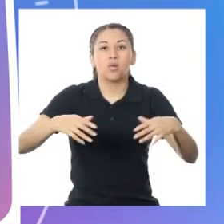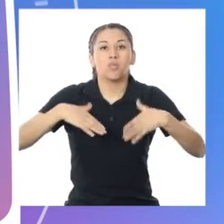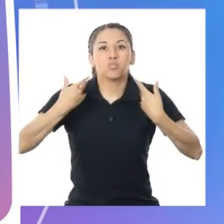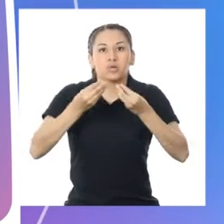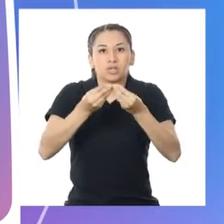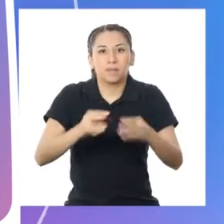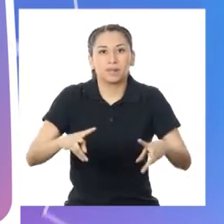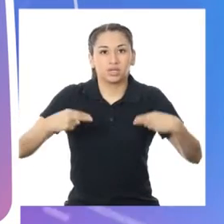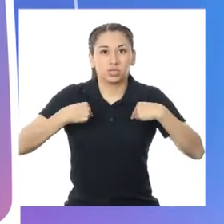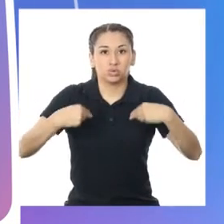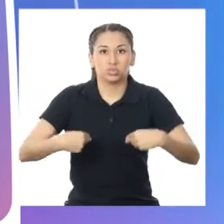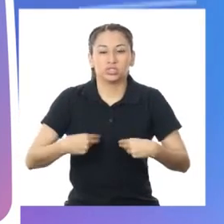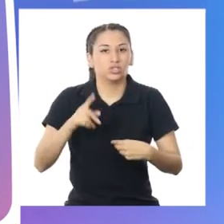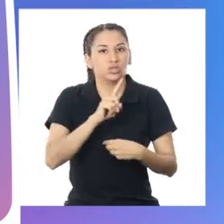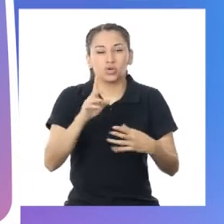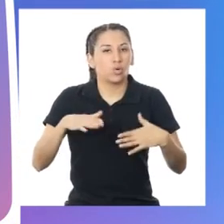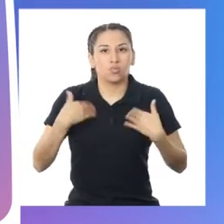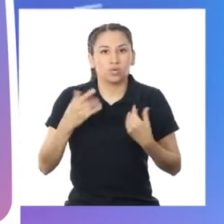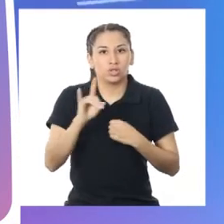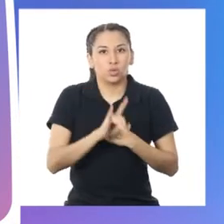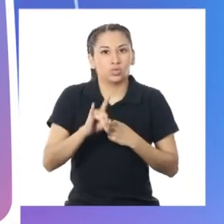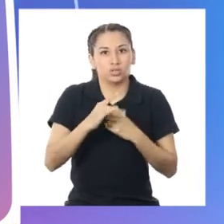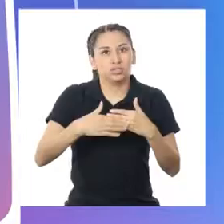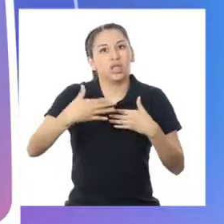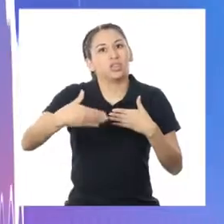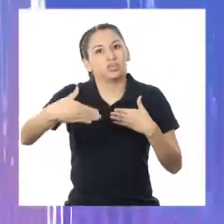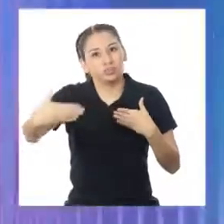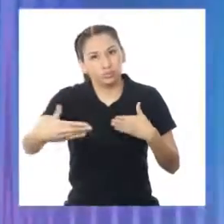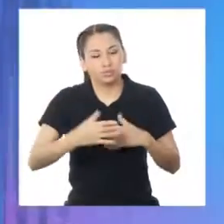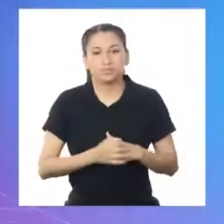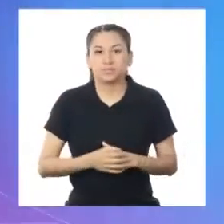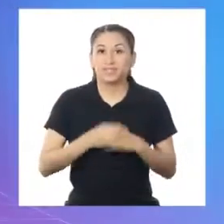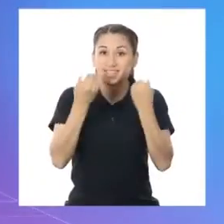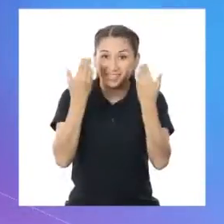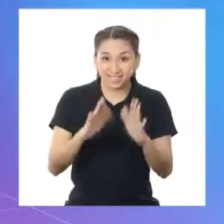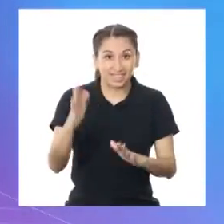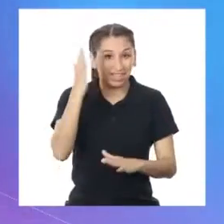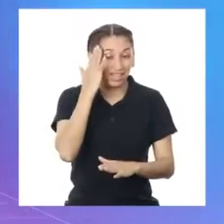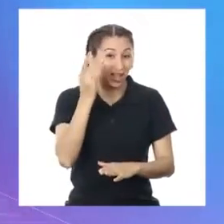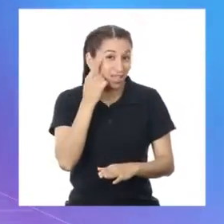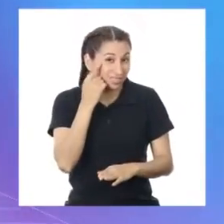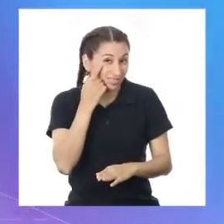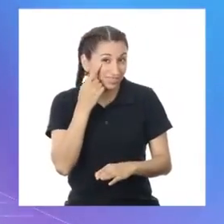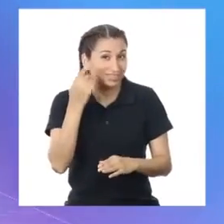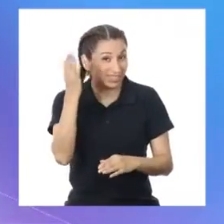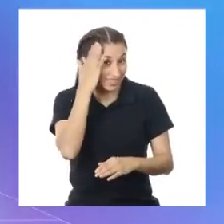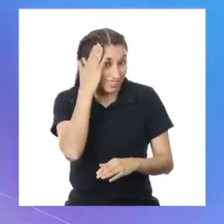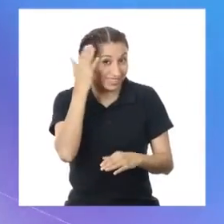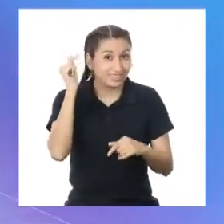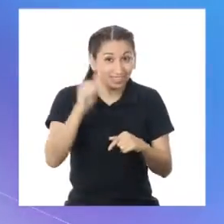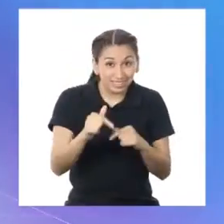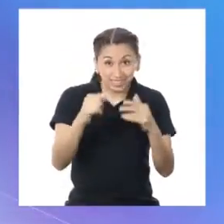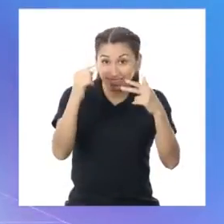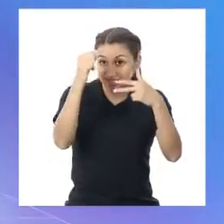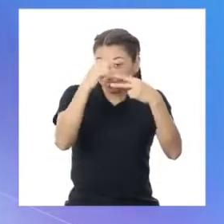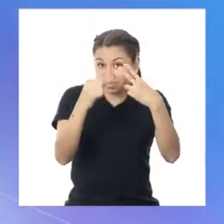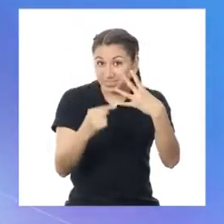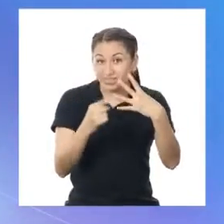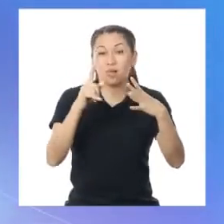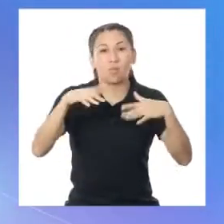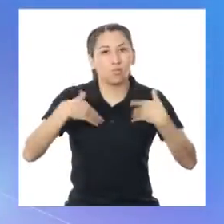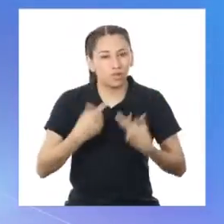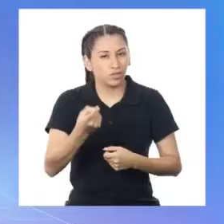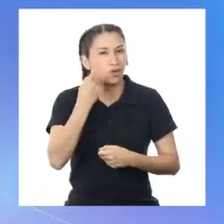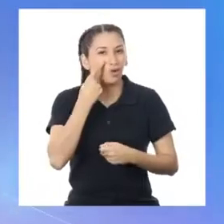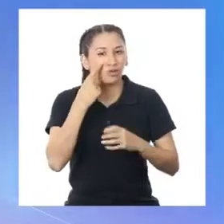sus nutrientes y ya no sirva para producir. Ahora que ya saben estos términos, pueden reconocer las